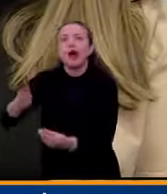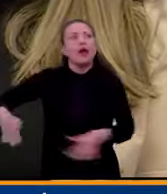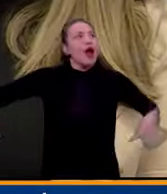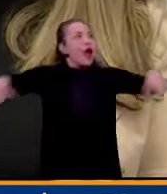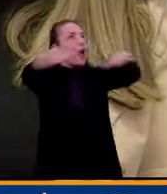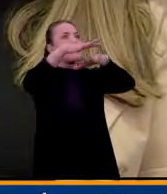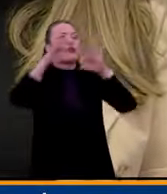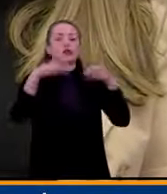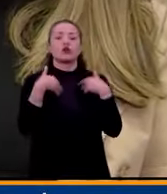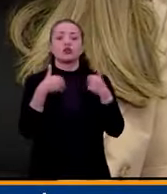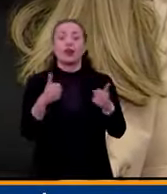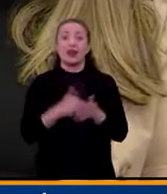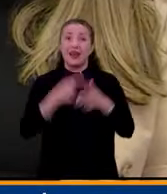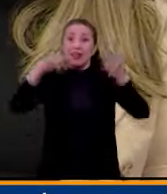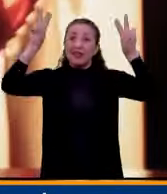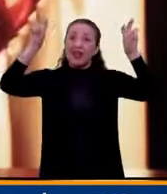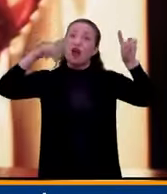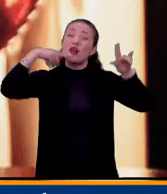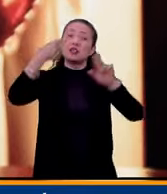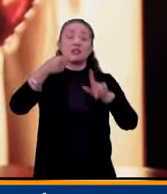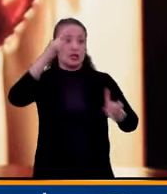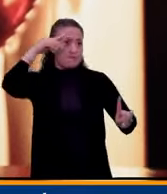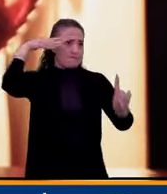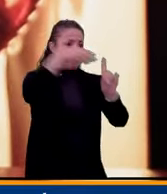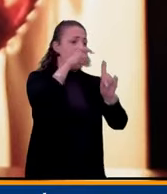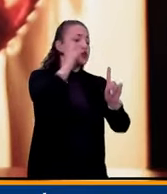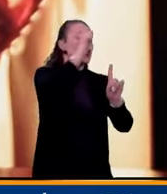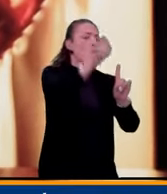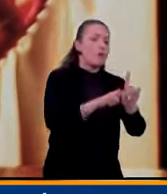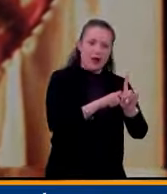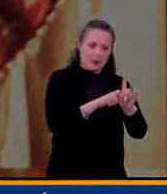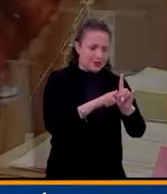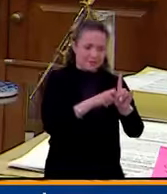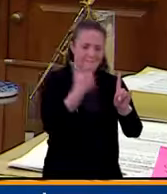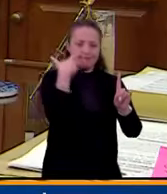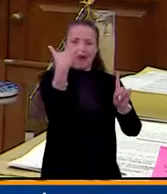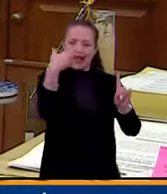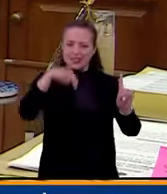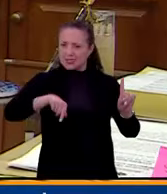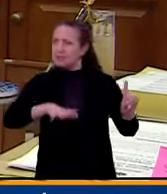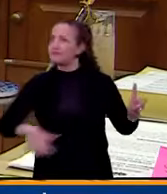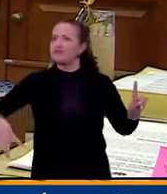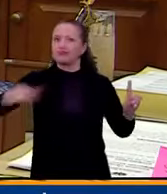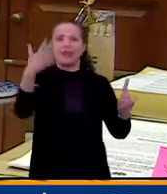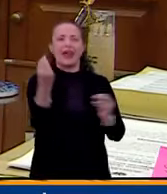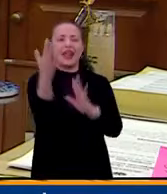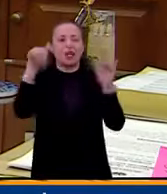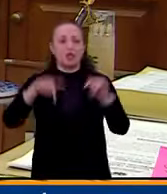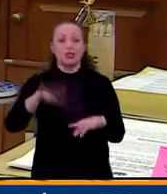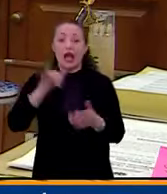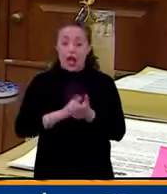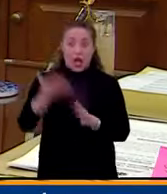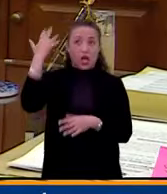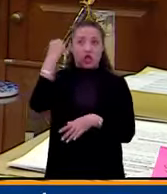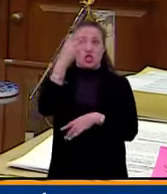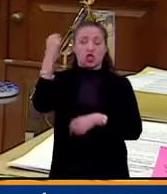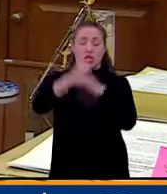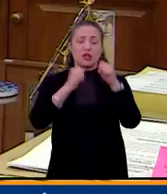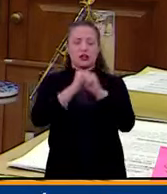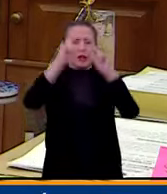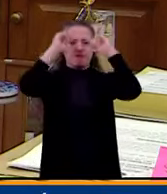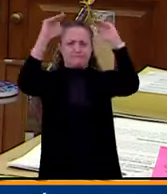de que el hombre no es el centro de todas las cosas se consolidó con esta decisión. Se decía hace 200 años, el ser humano es el centro,